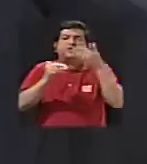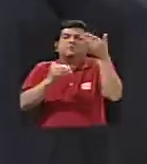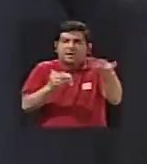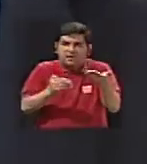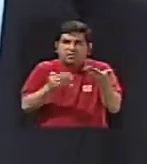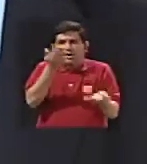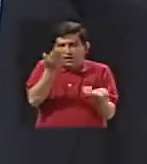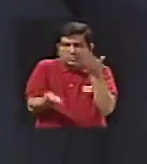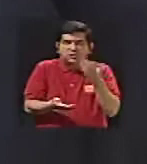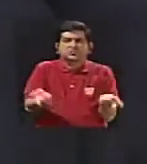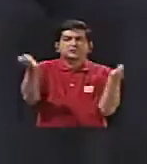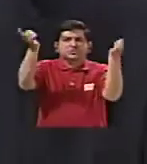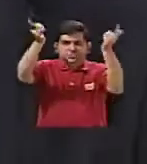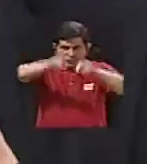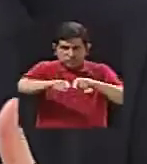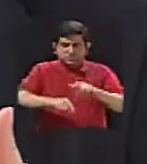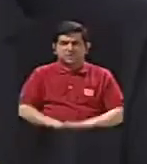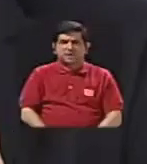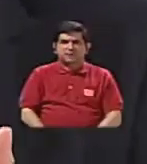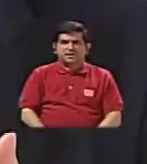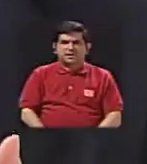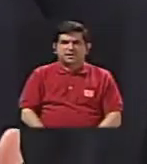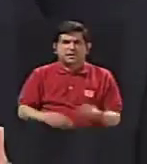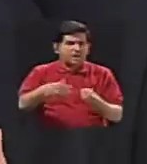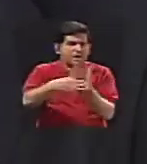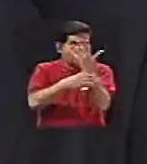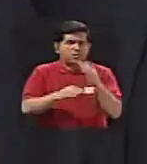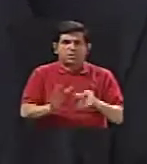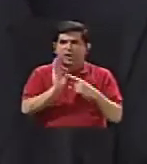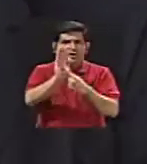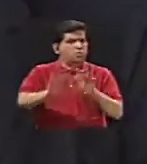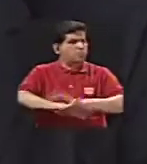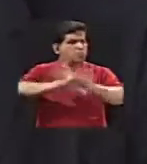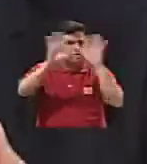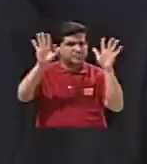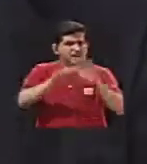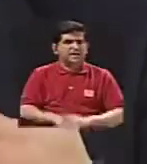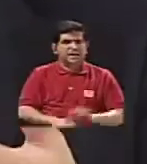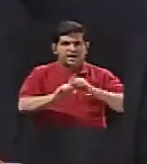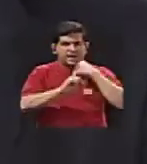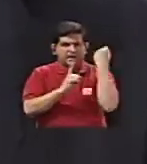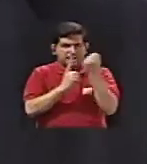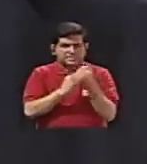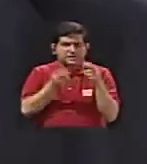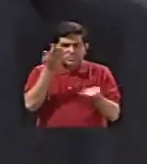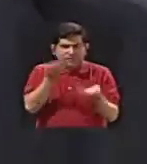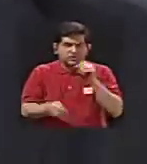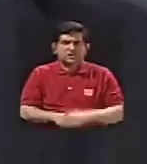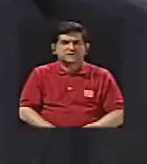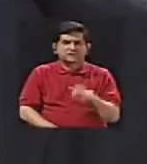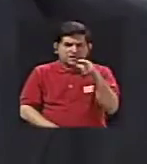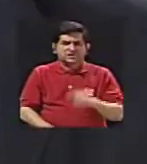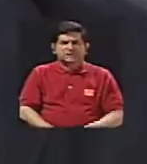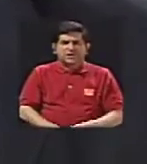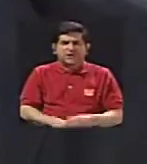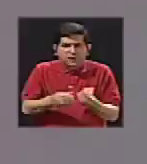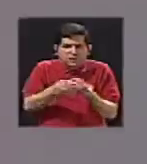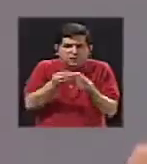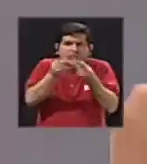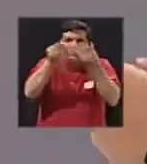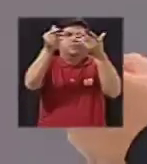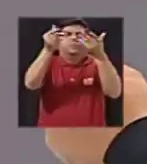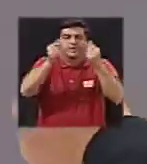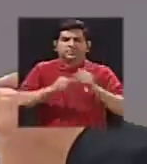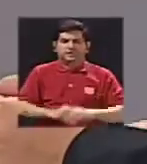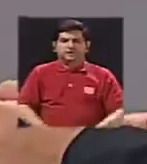a ocurrir, digo, el volcán no da signos claros de si va a hacer una erupción freática. Pues,